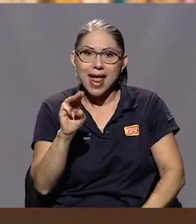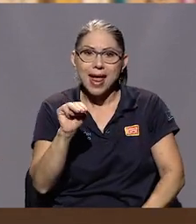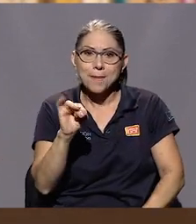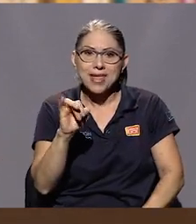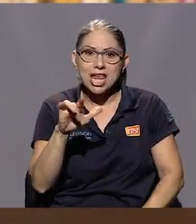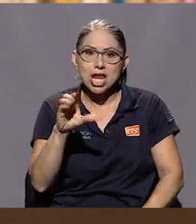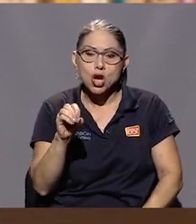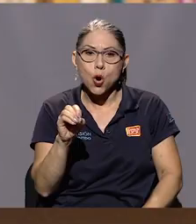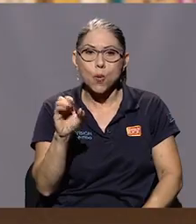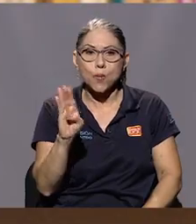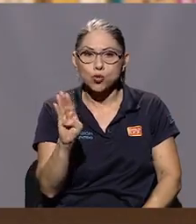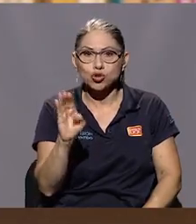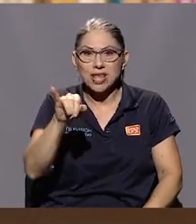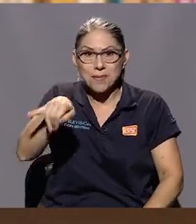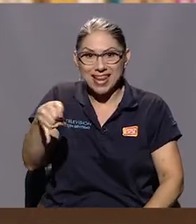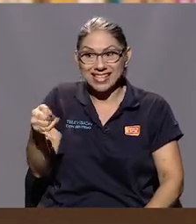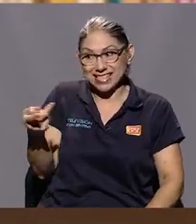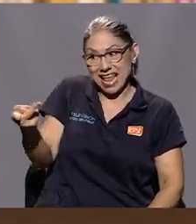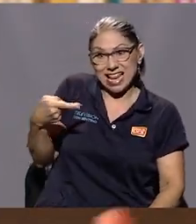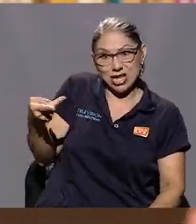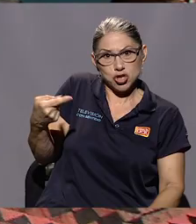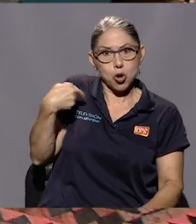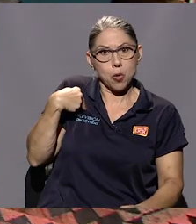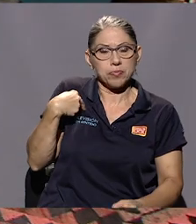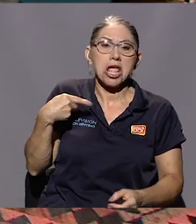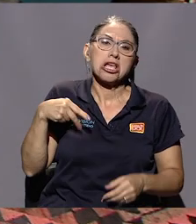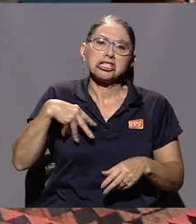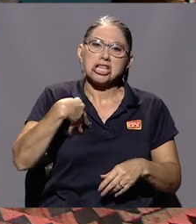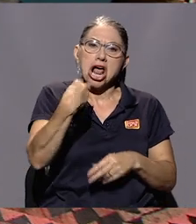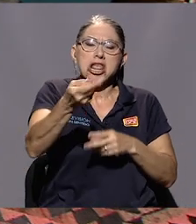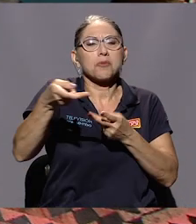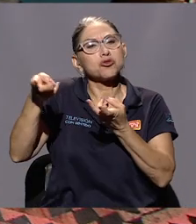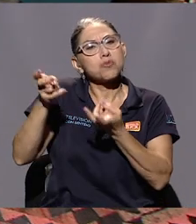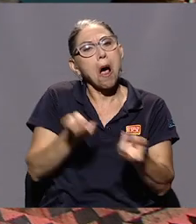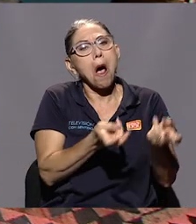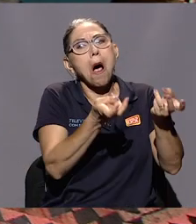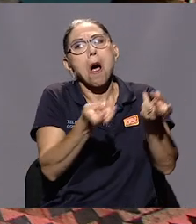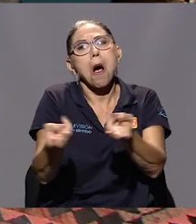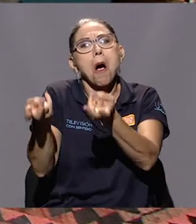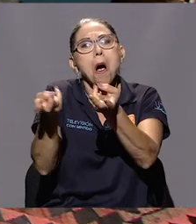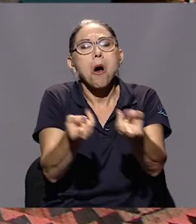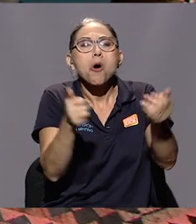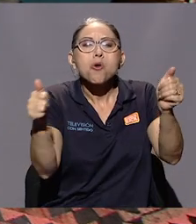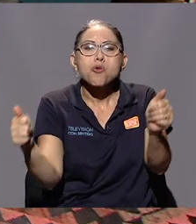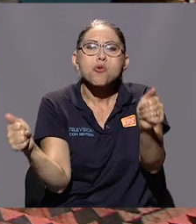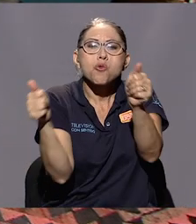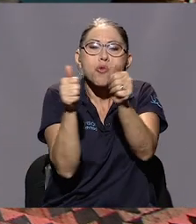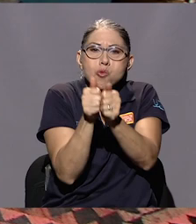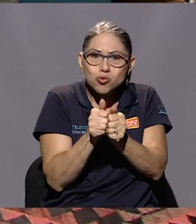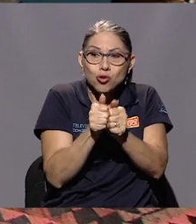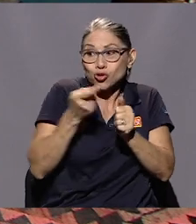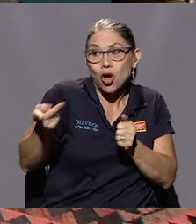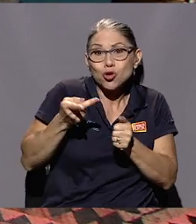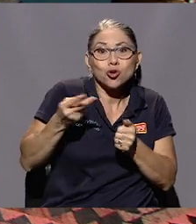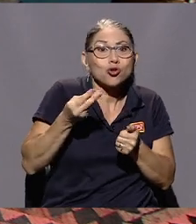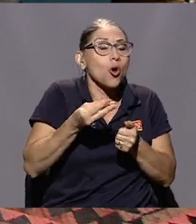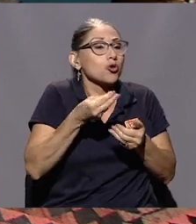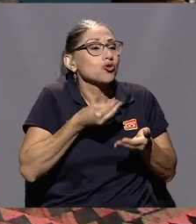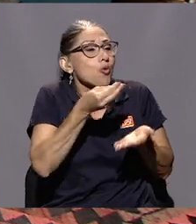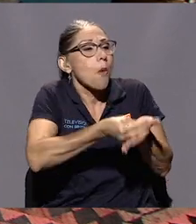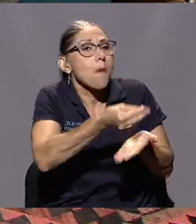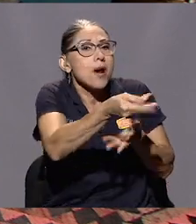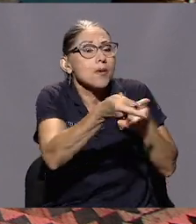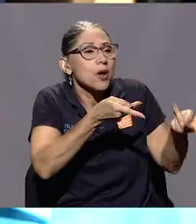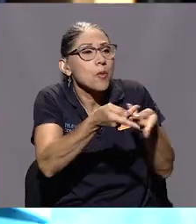Y Emilio Bruce Jiménez y yo patinábamos juntos, comíamos los mamones que comprábamos en la